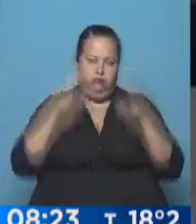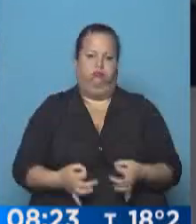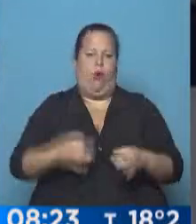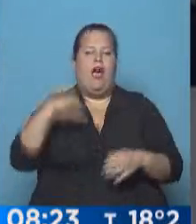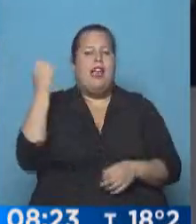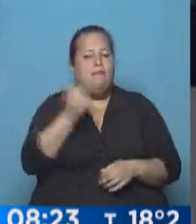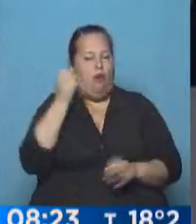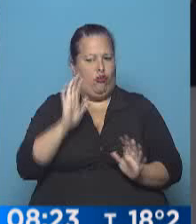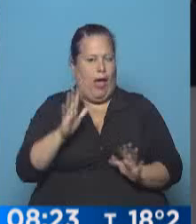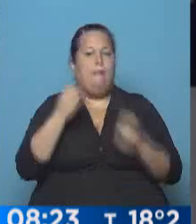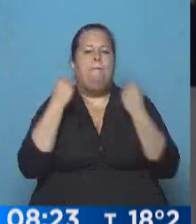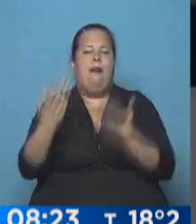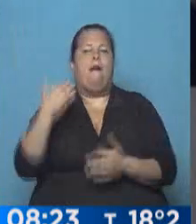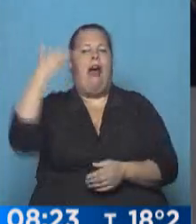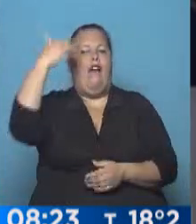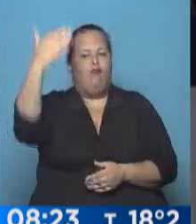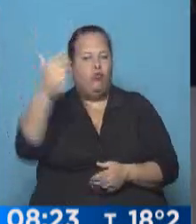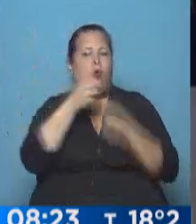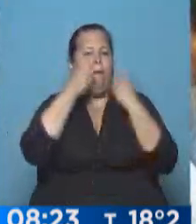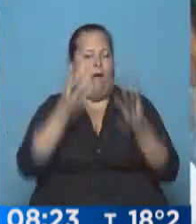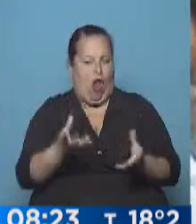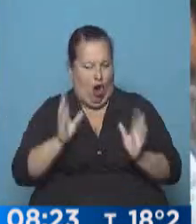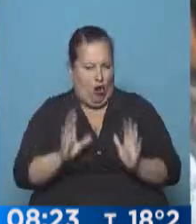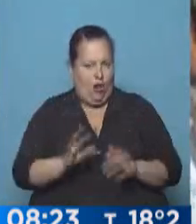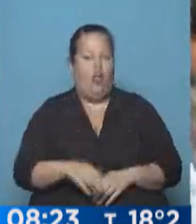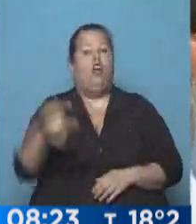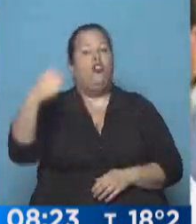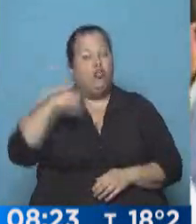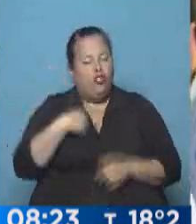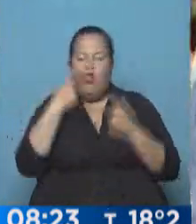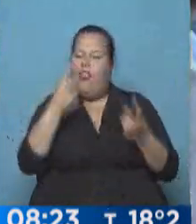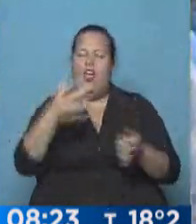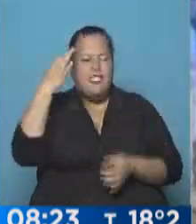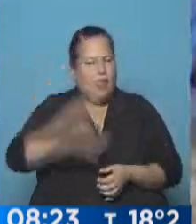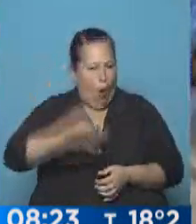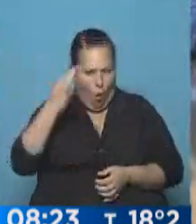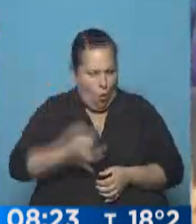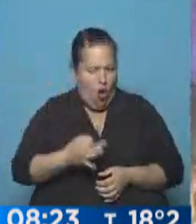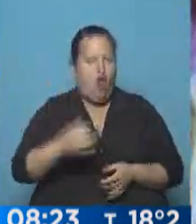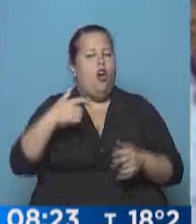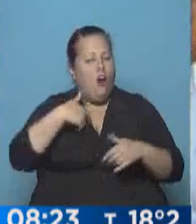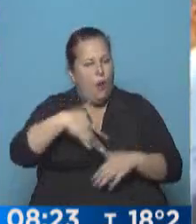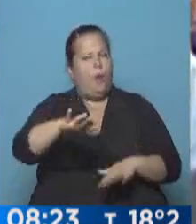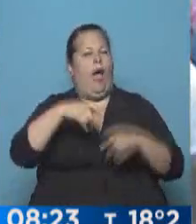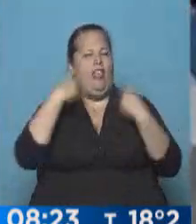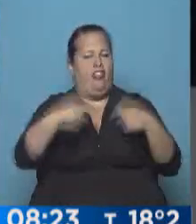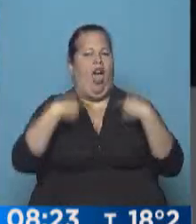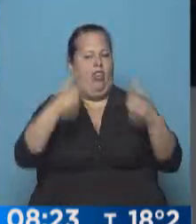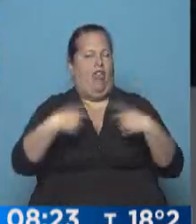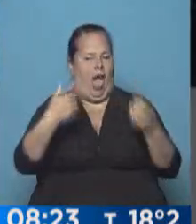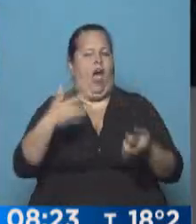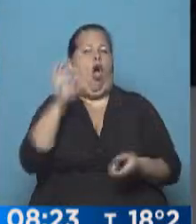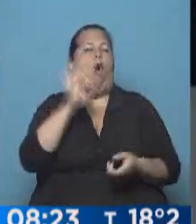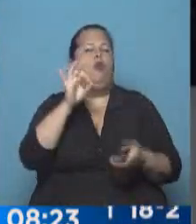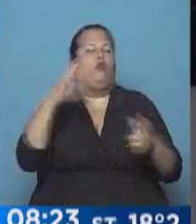voto útil a favor de un futuro cada vez mejor, que yo les garantizo que les voy a sembrar de oportunidades.